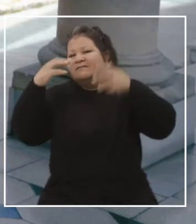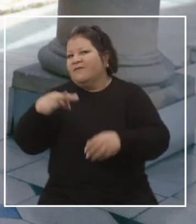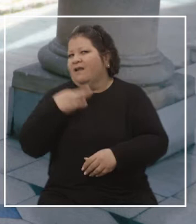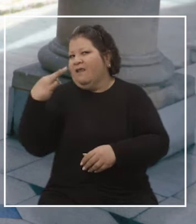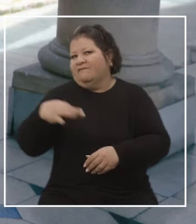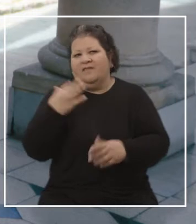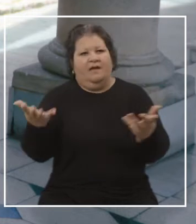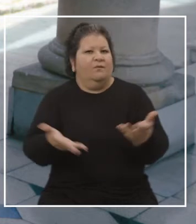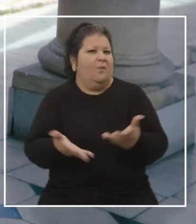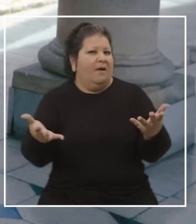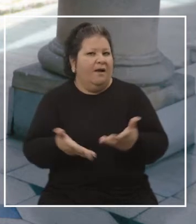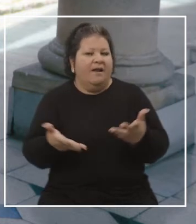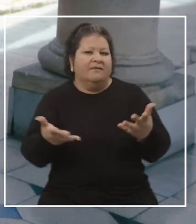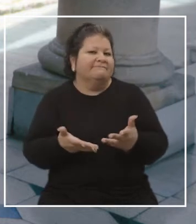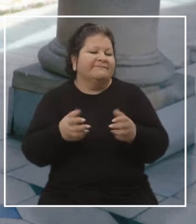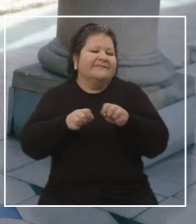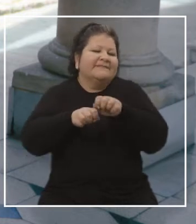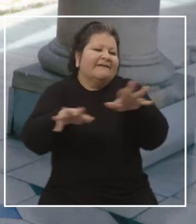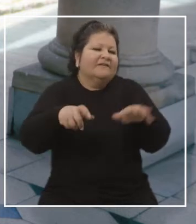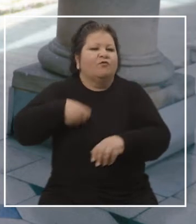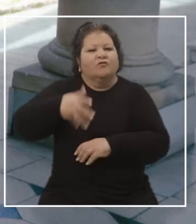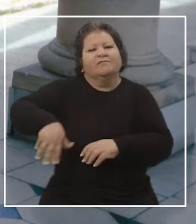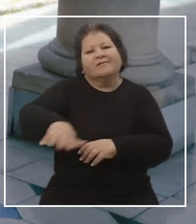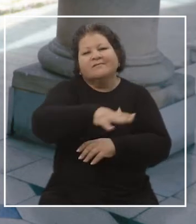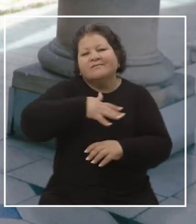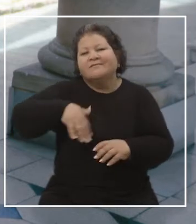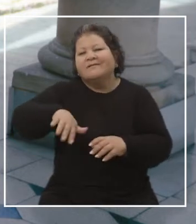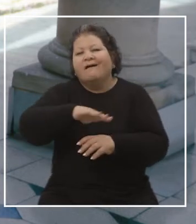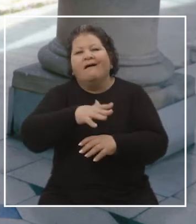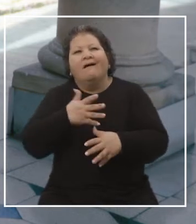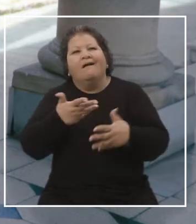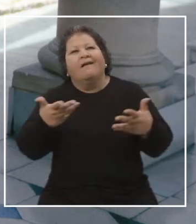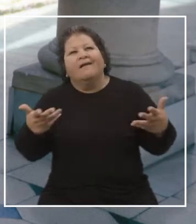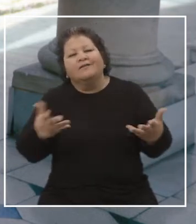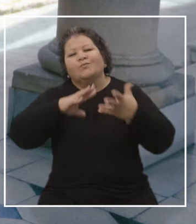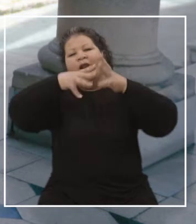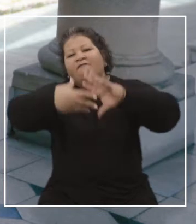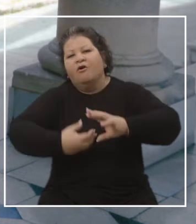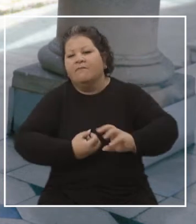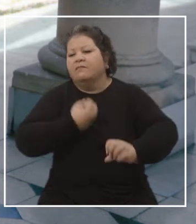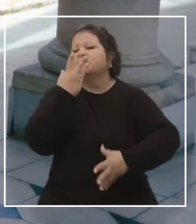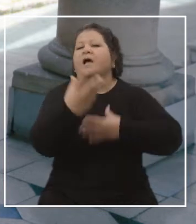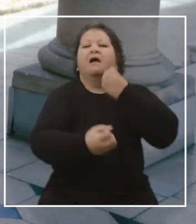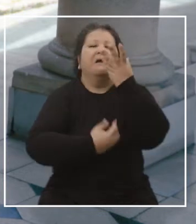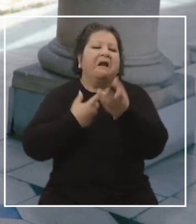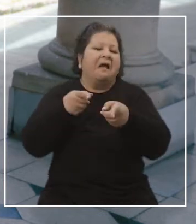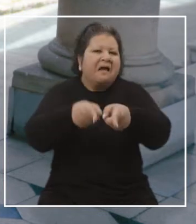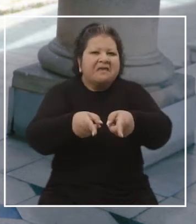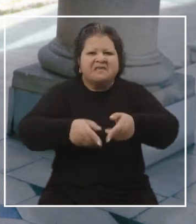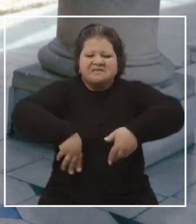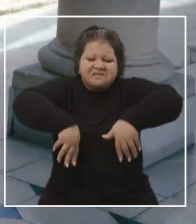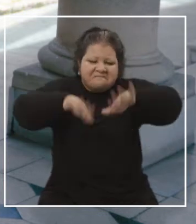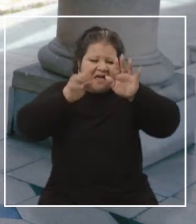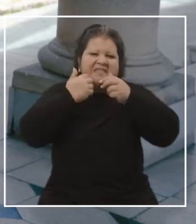agresivas en la vida actual, y las redes les sirven como un desahogo, que ahí se